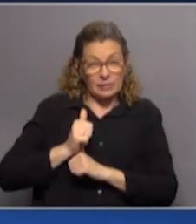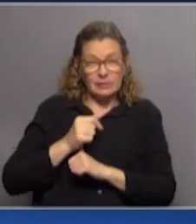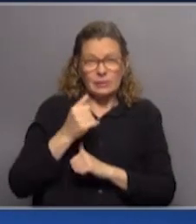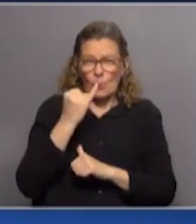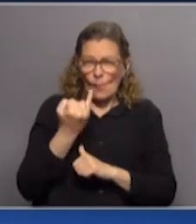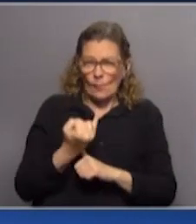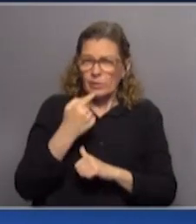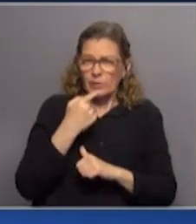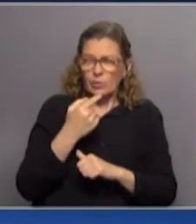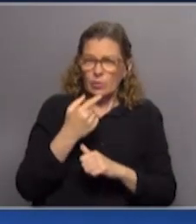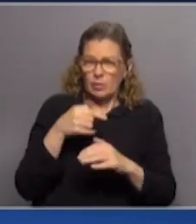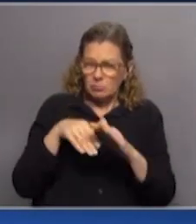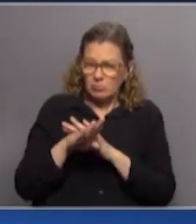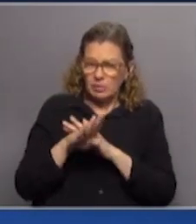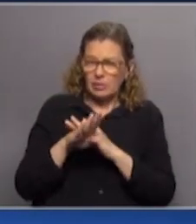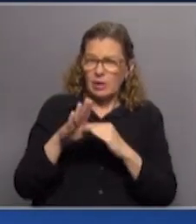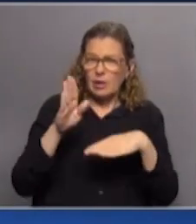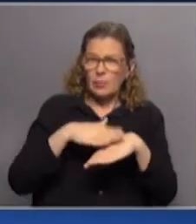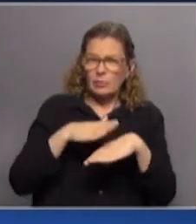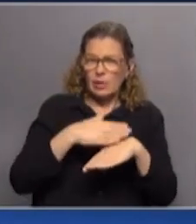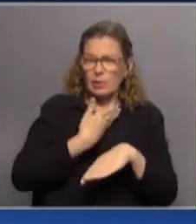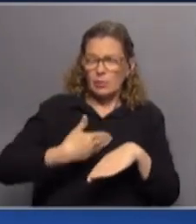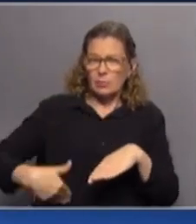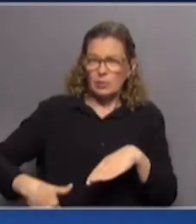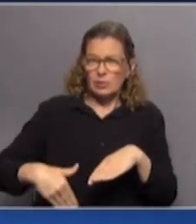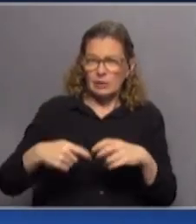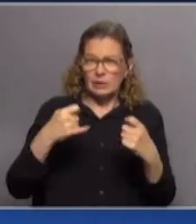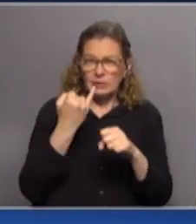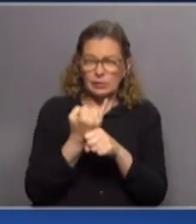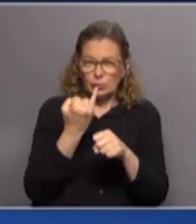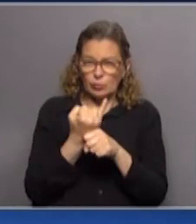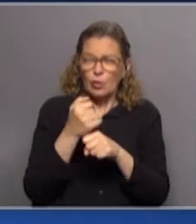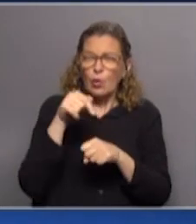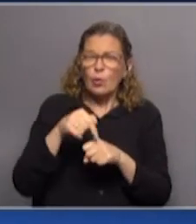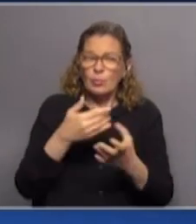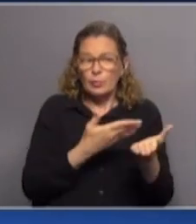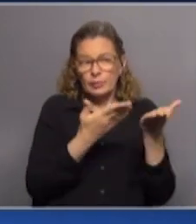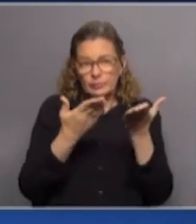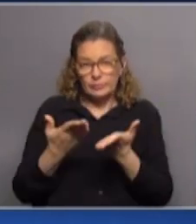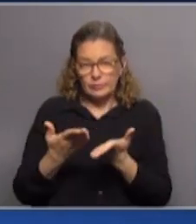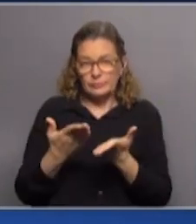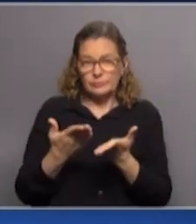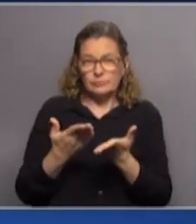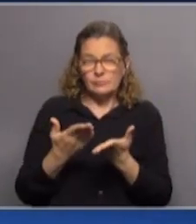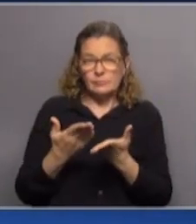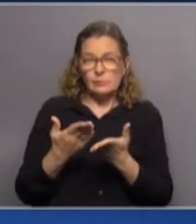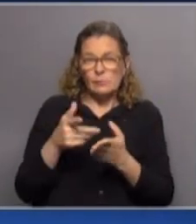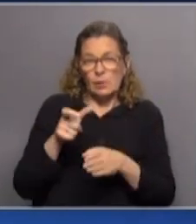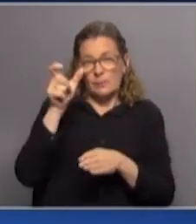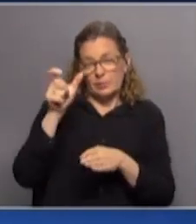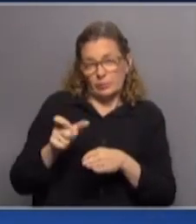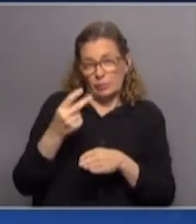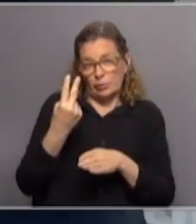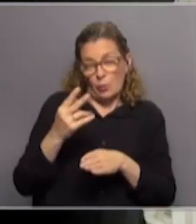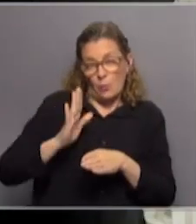intervención de nuestra institución. Hoy fuimos recibidos por las señoras interventoras